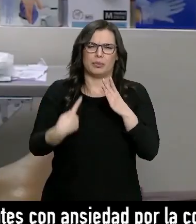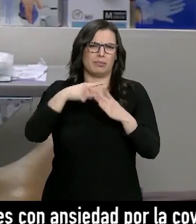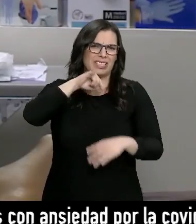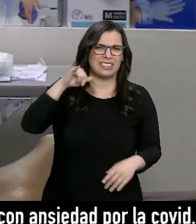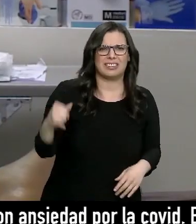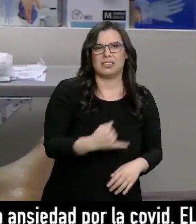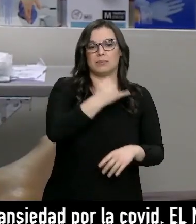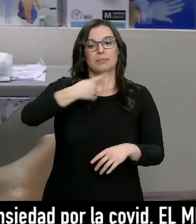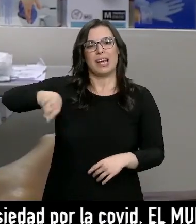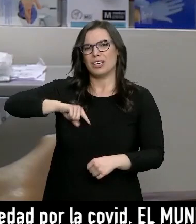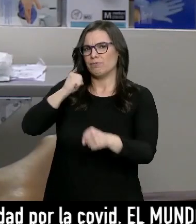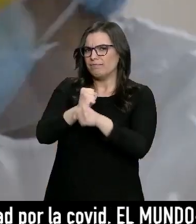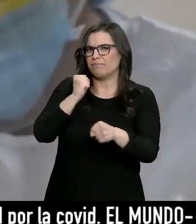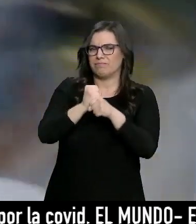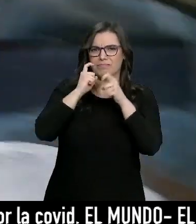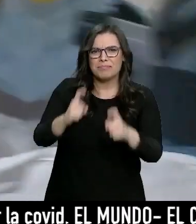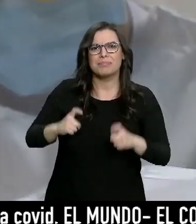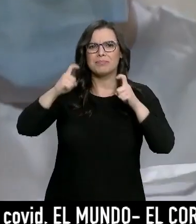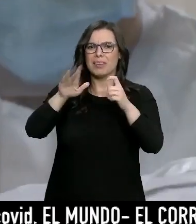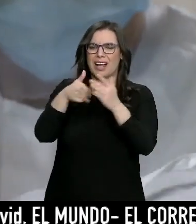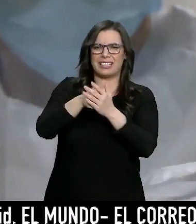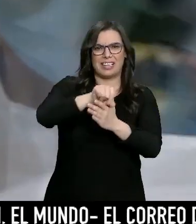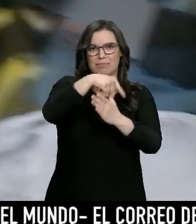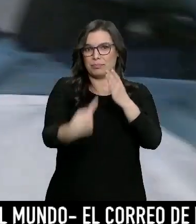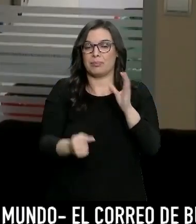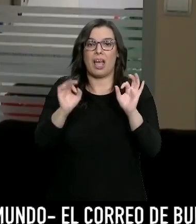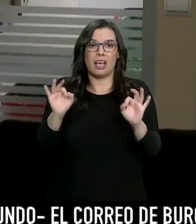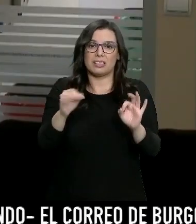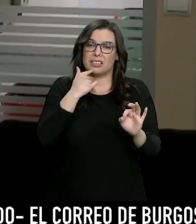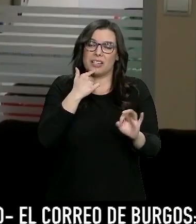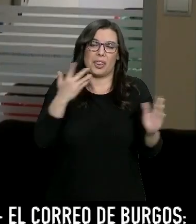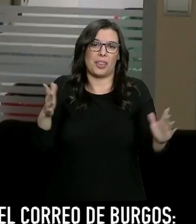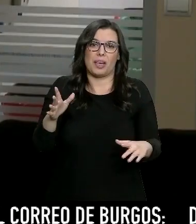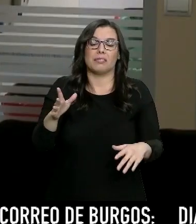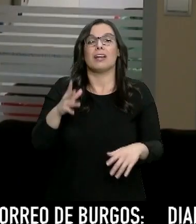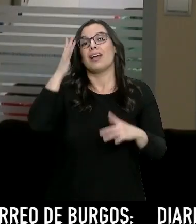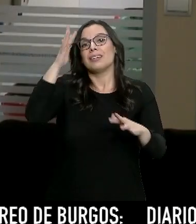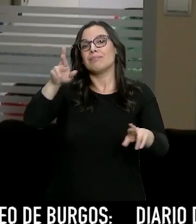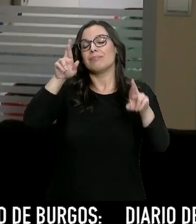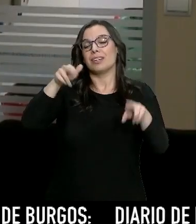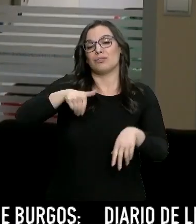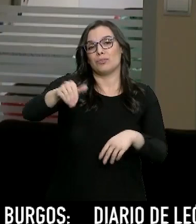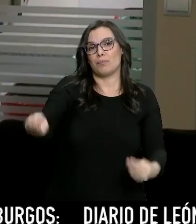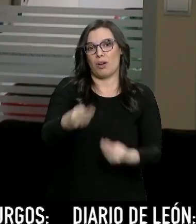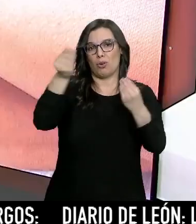extremo. Lo dan todo por nosotros hasta la extenuación. Es lo que toca, dicen, soñando con tiempos mejores.